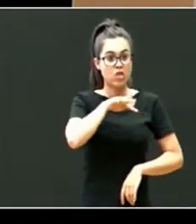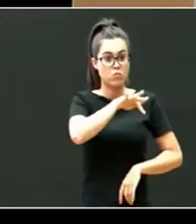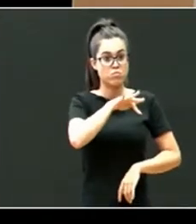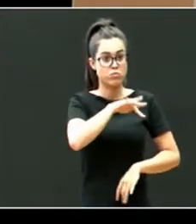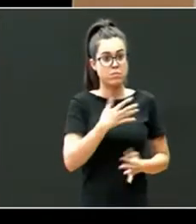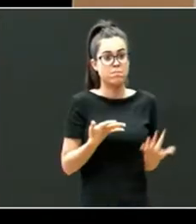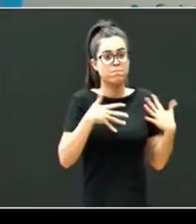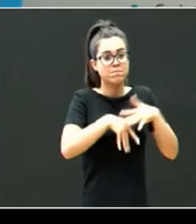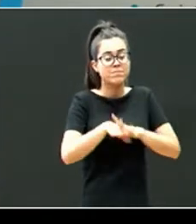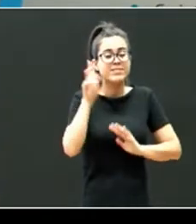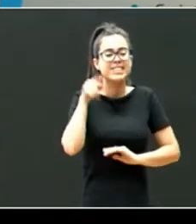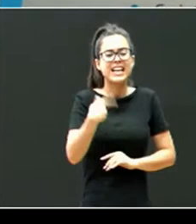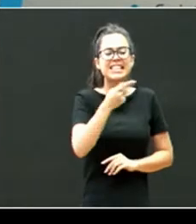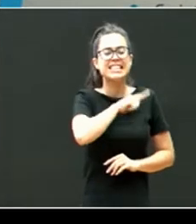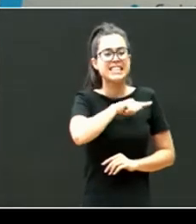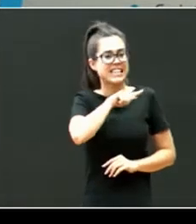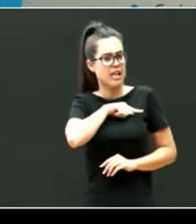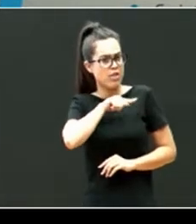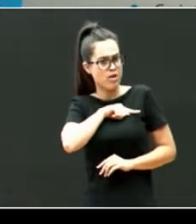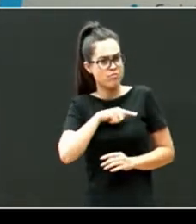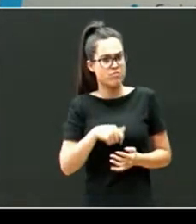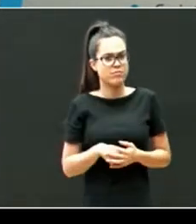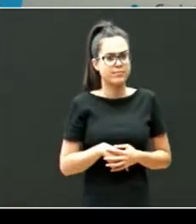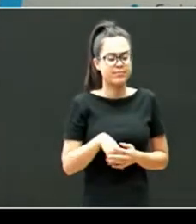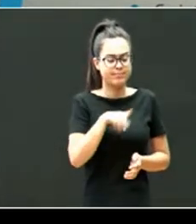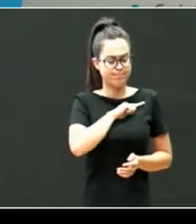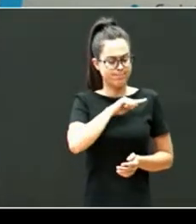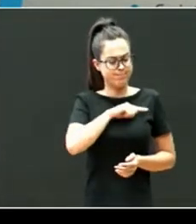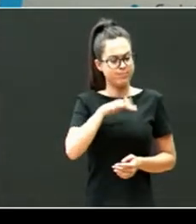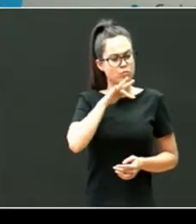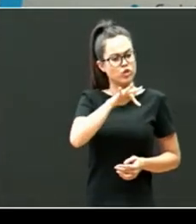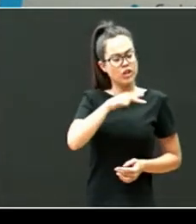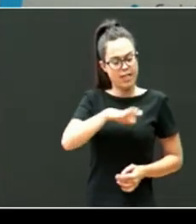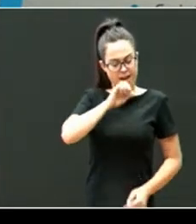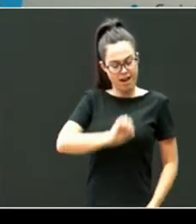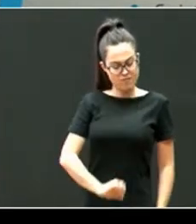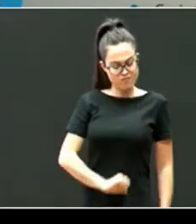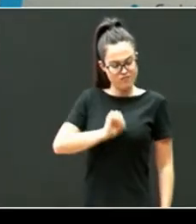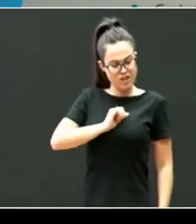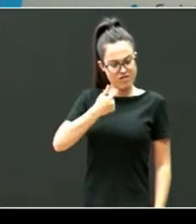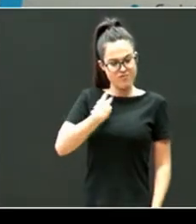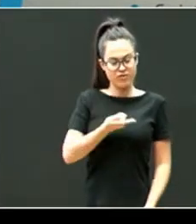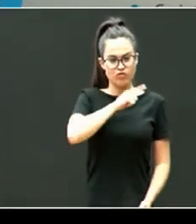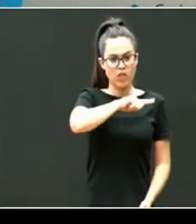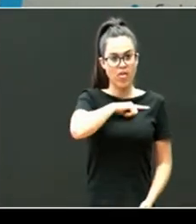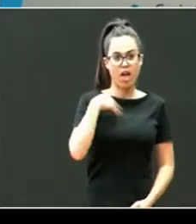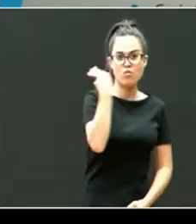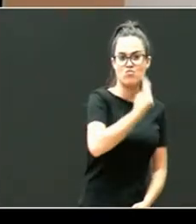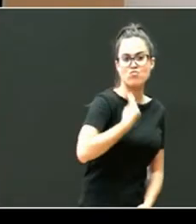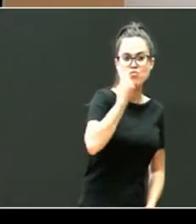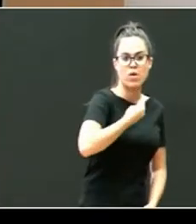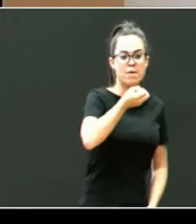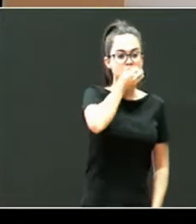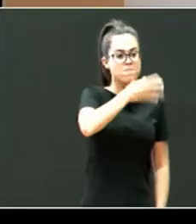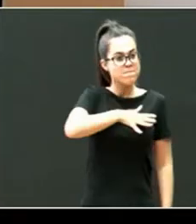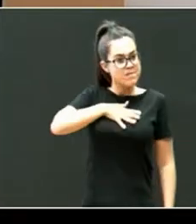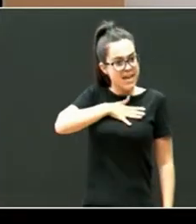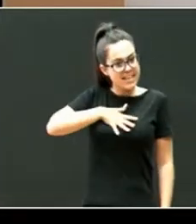sensaciones que son importantes las sensaciones positivas de autoestima de sentirse cuidado y de búsqueda del bienestar